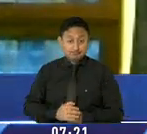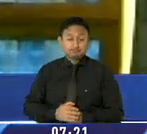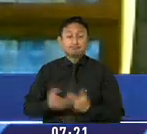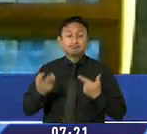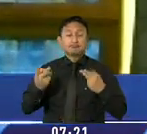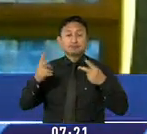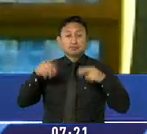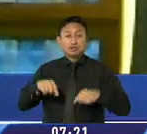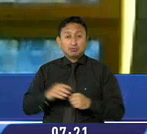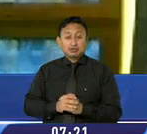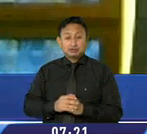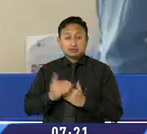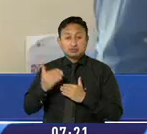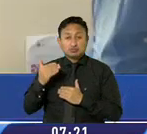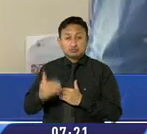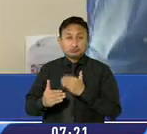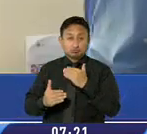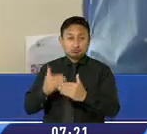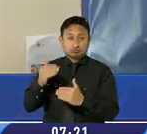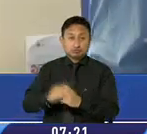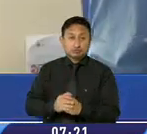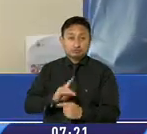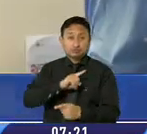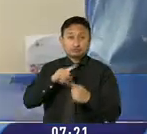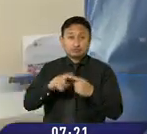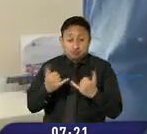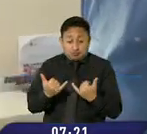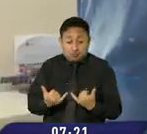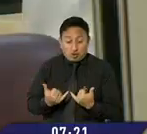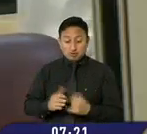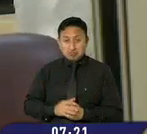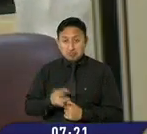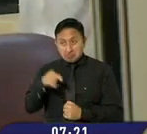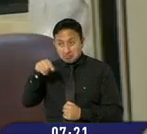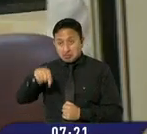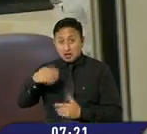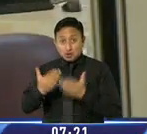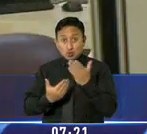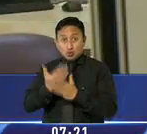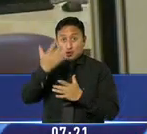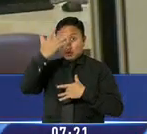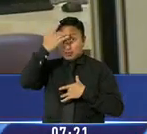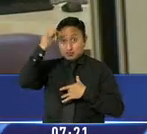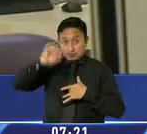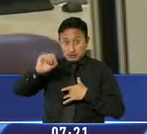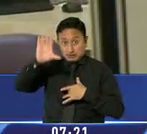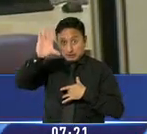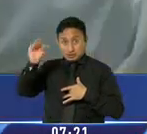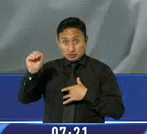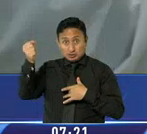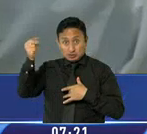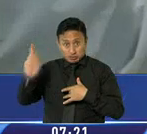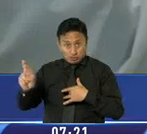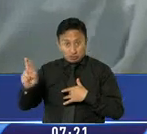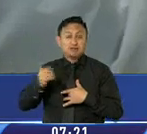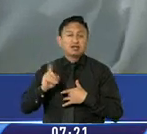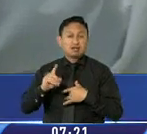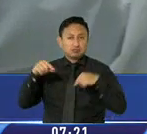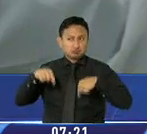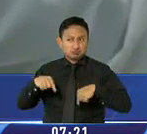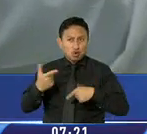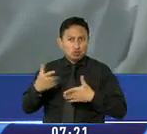también de los secuenciamientos. Hasta el momento el país no registra casos de la nueva variante y tampoco se están secuenciando muestras